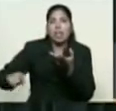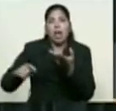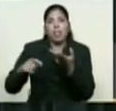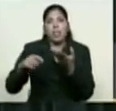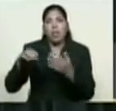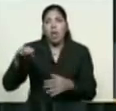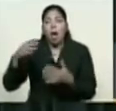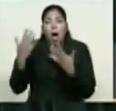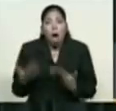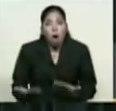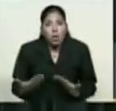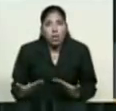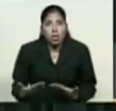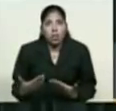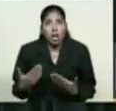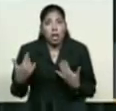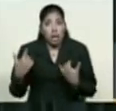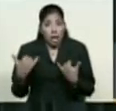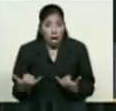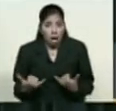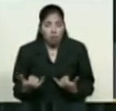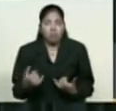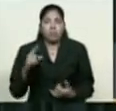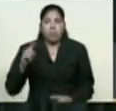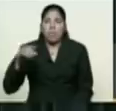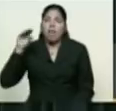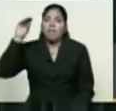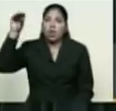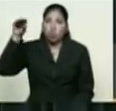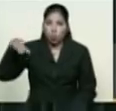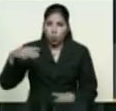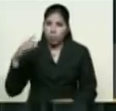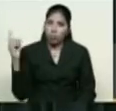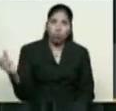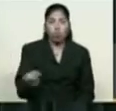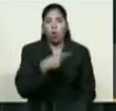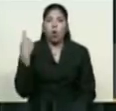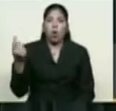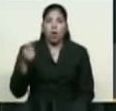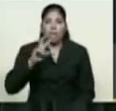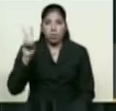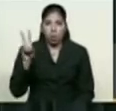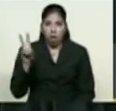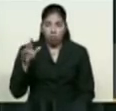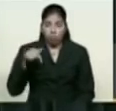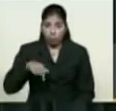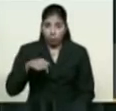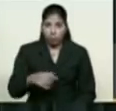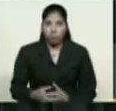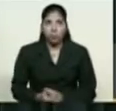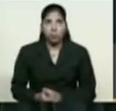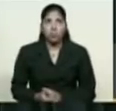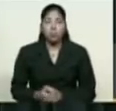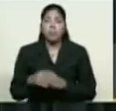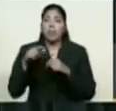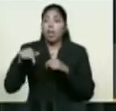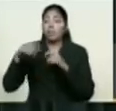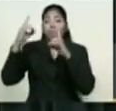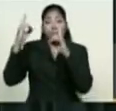y de los horizontes prósperos para todos los venezolanos. Estas políticas económicas